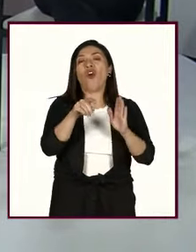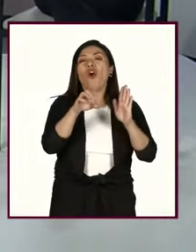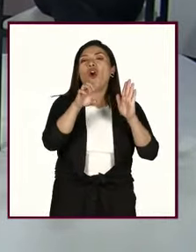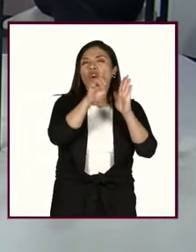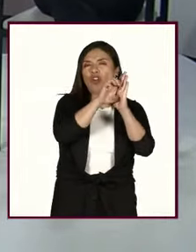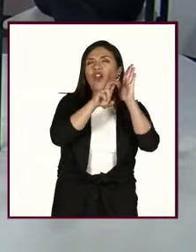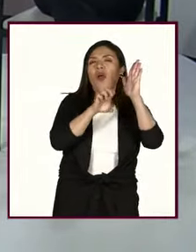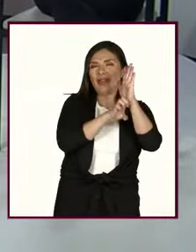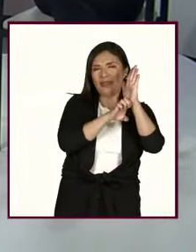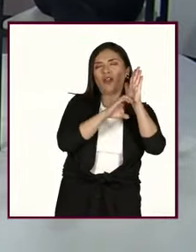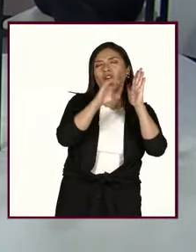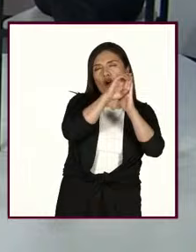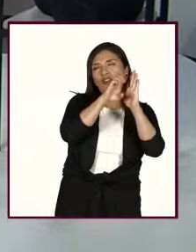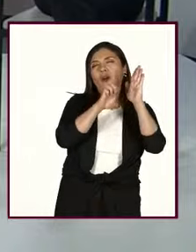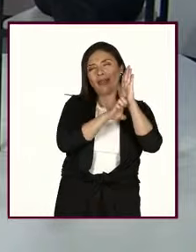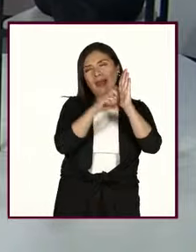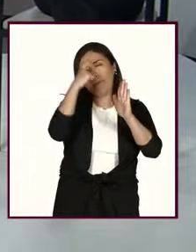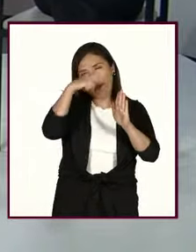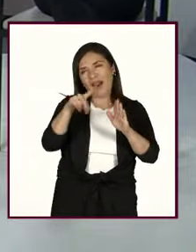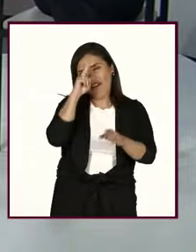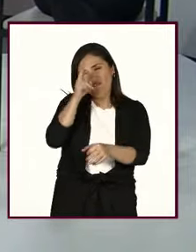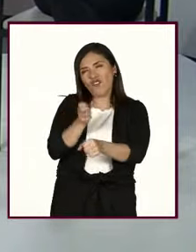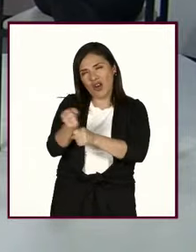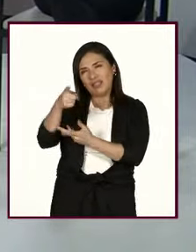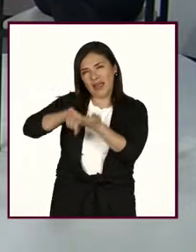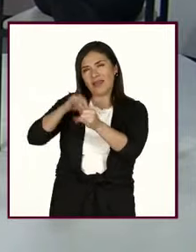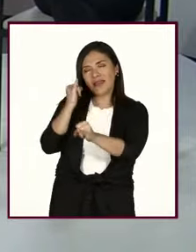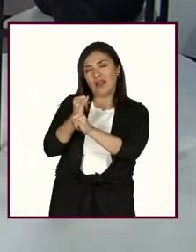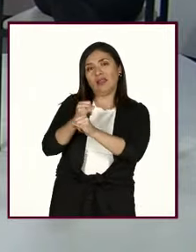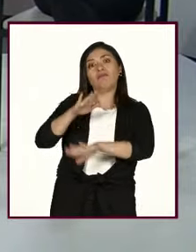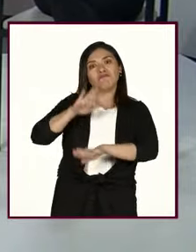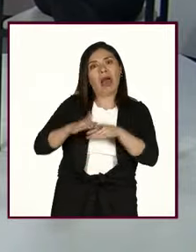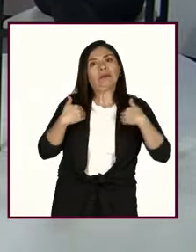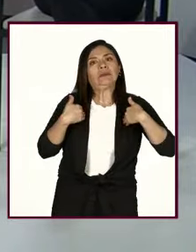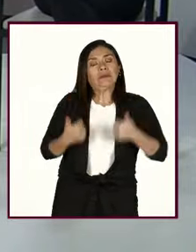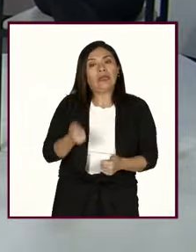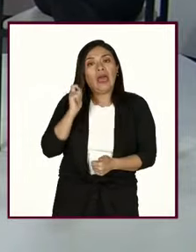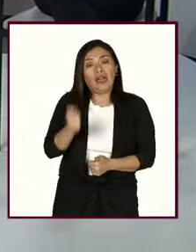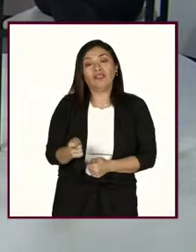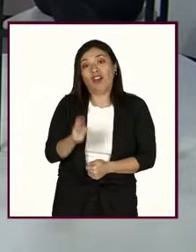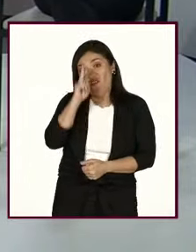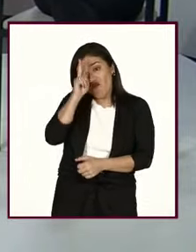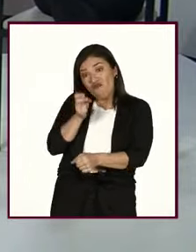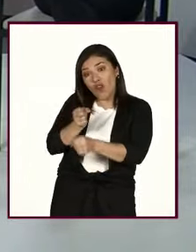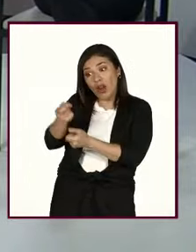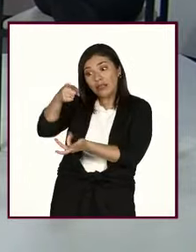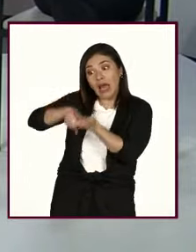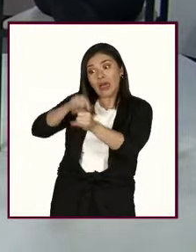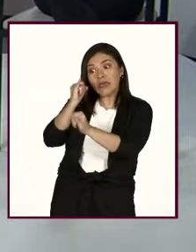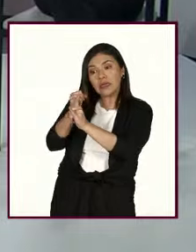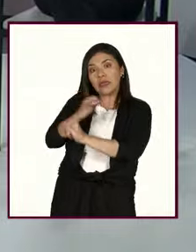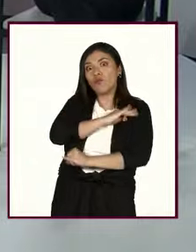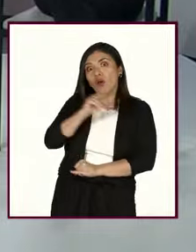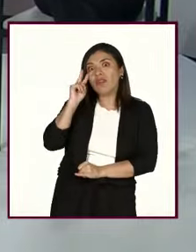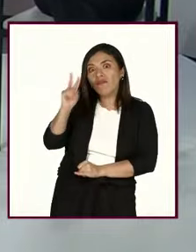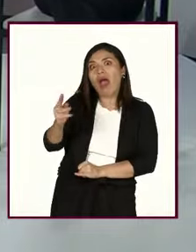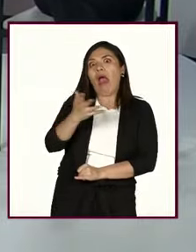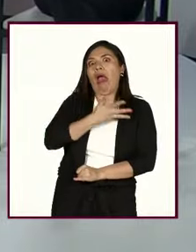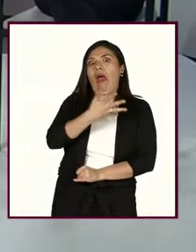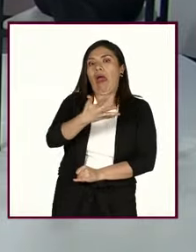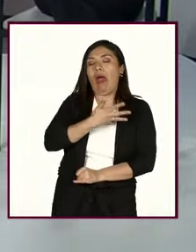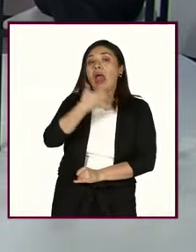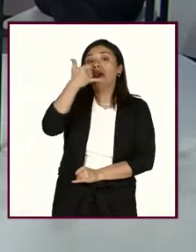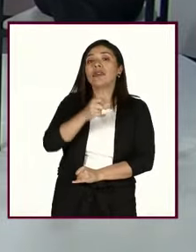ética en violencia digital nos da un amplio bagaje primero de la violencia digital que podemos observar y segundo nos